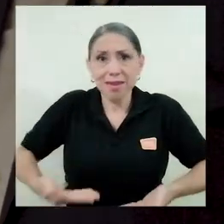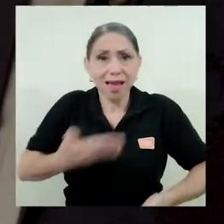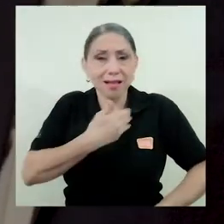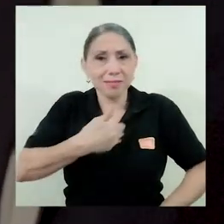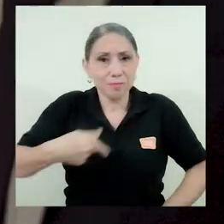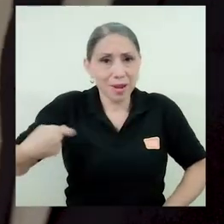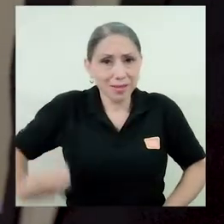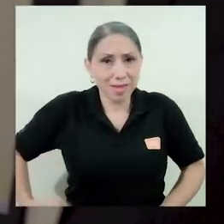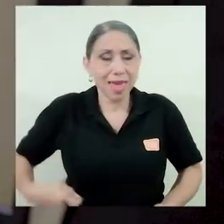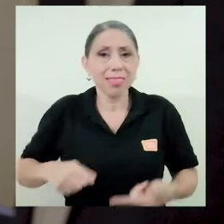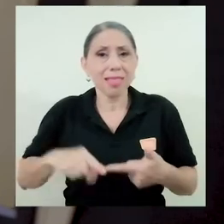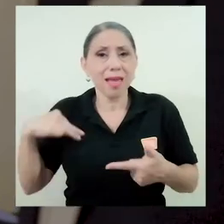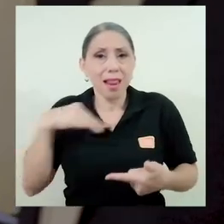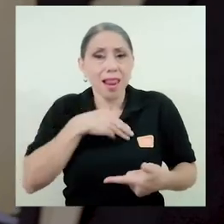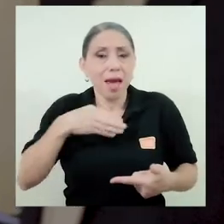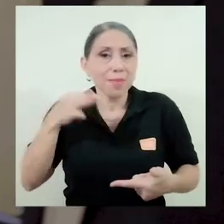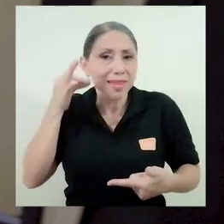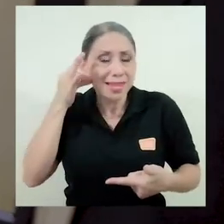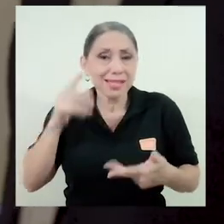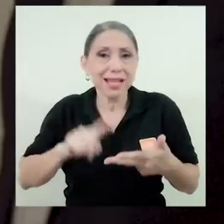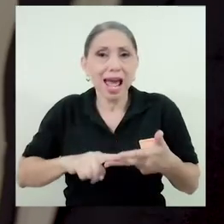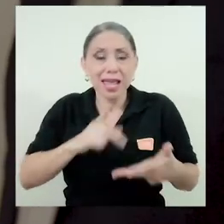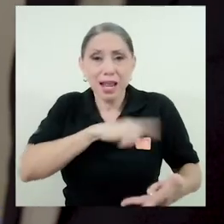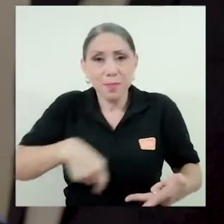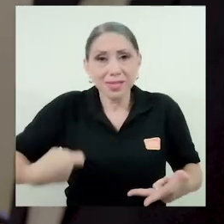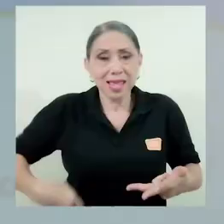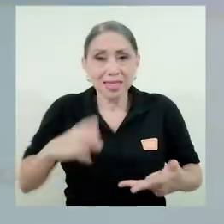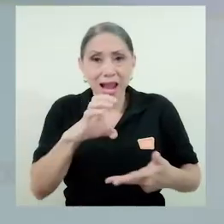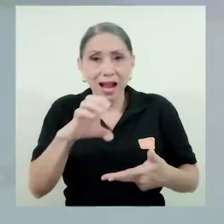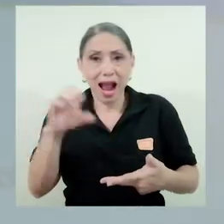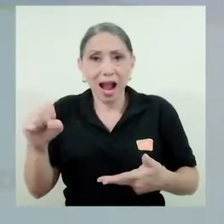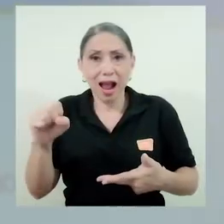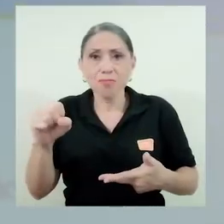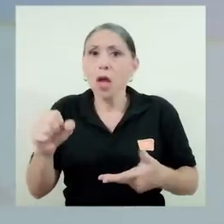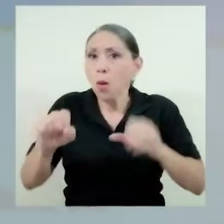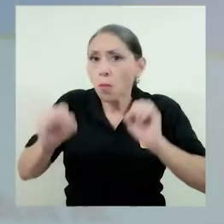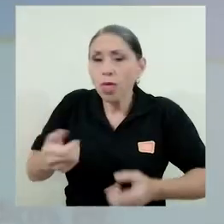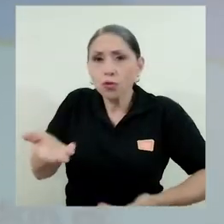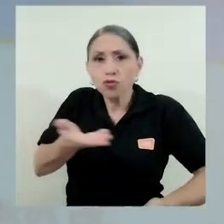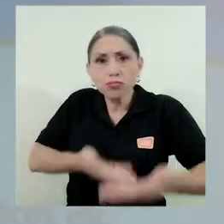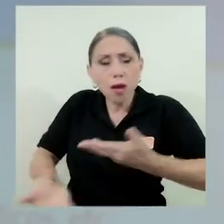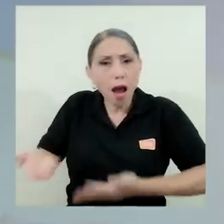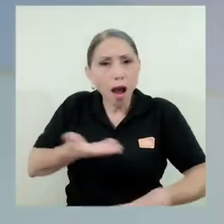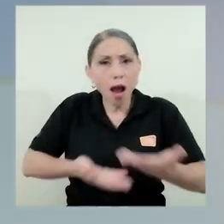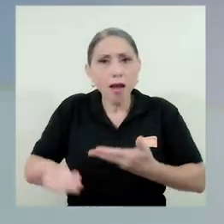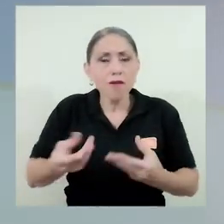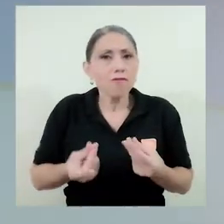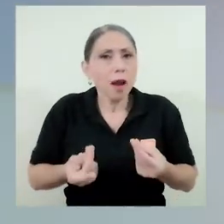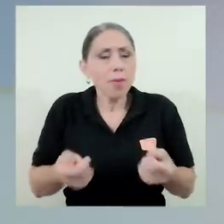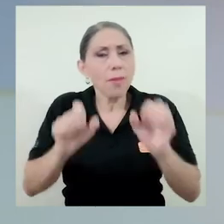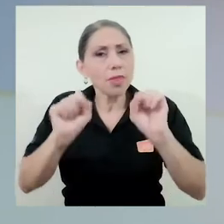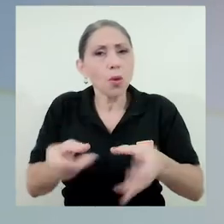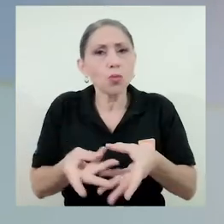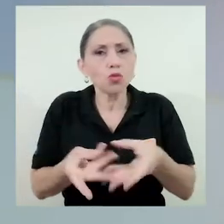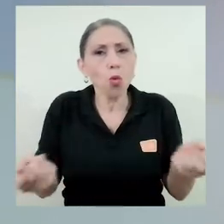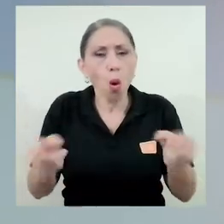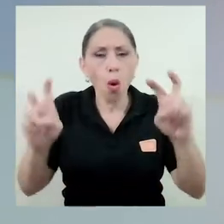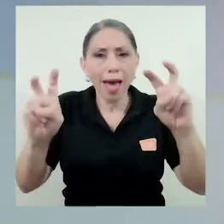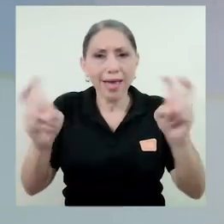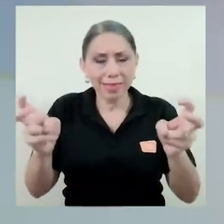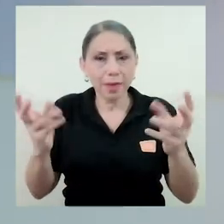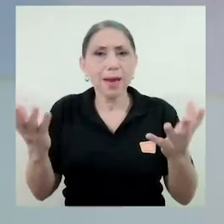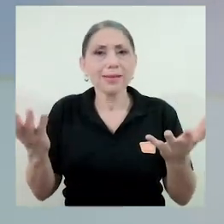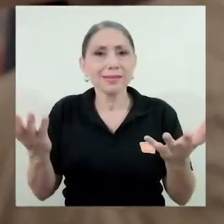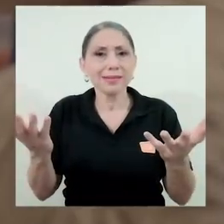presidente de la República, a la señora ministra y al señor presidente ejecutivo de la Caja, hace que podamos interactuar y podamos rápidamente dar solución